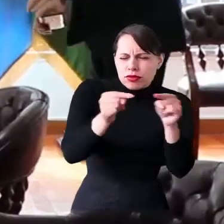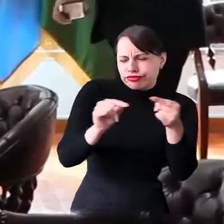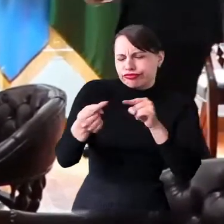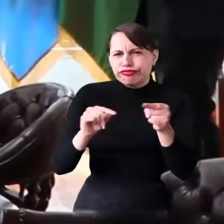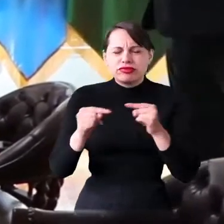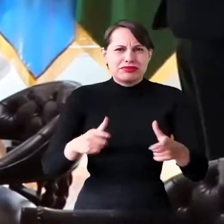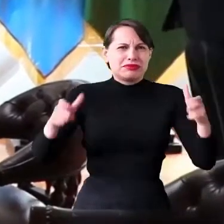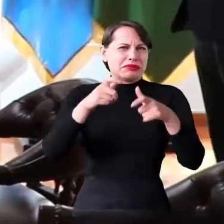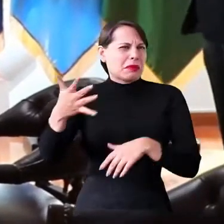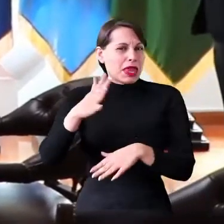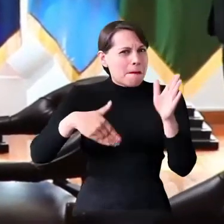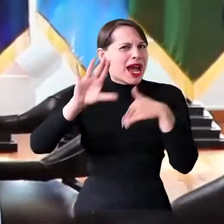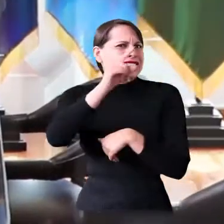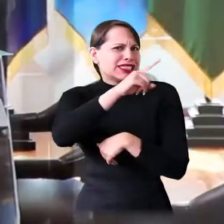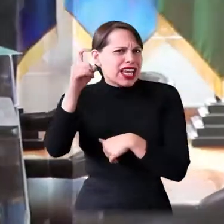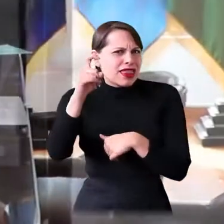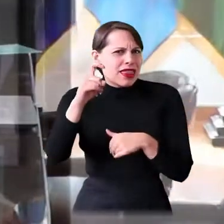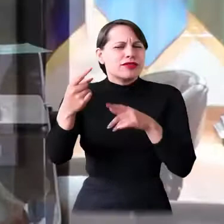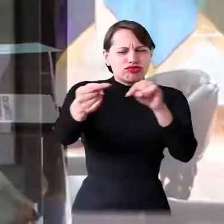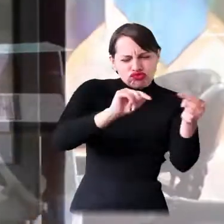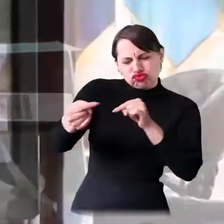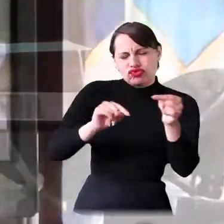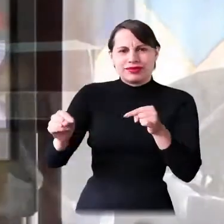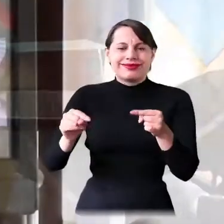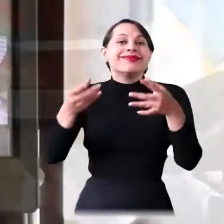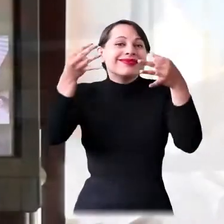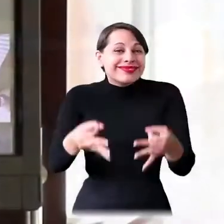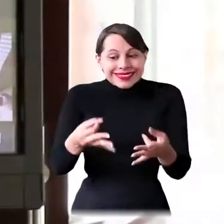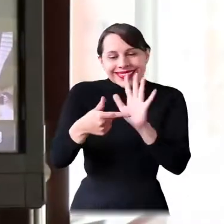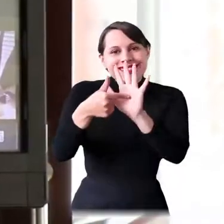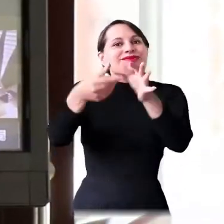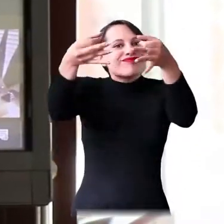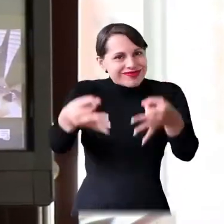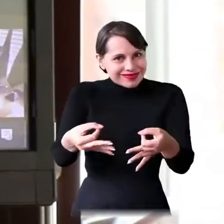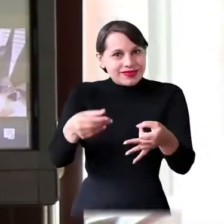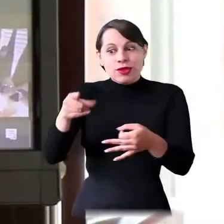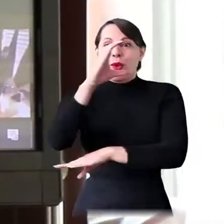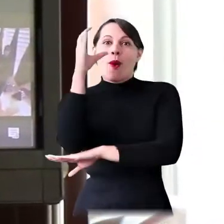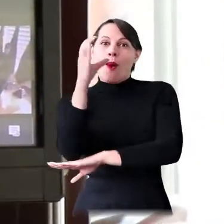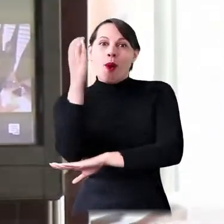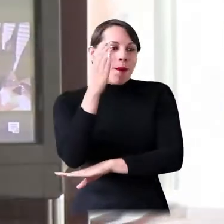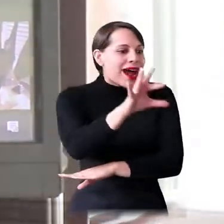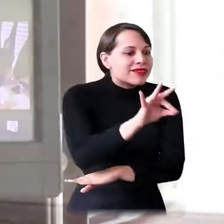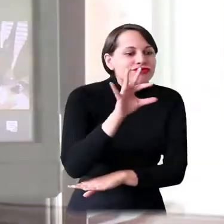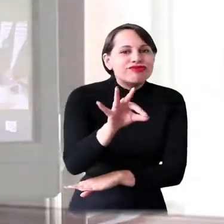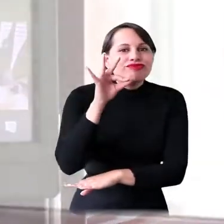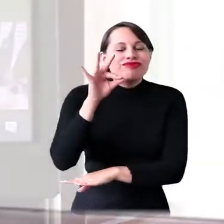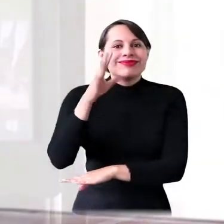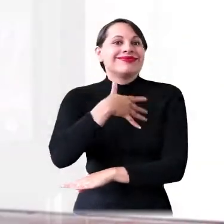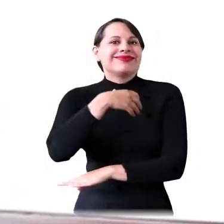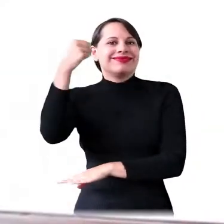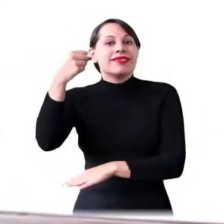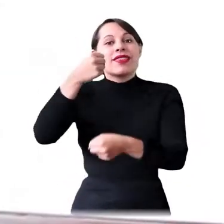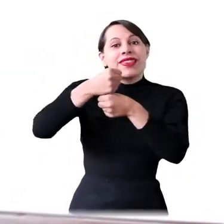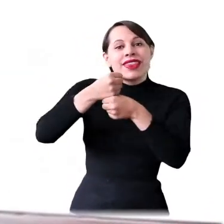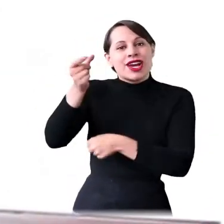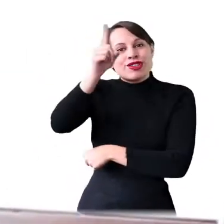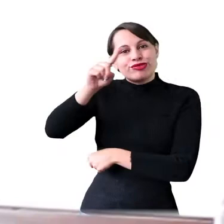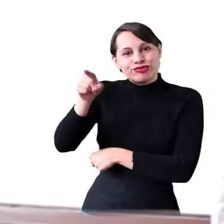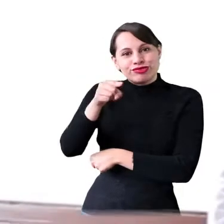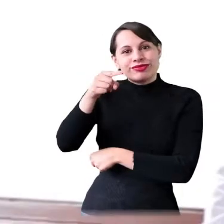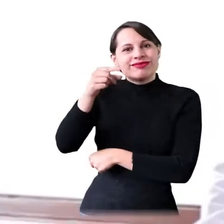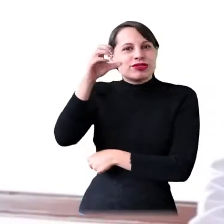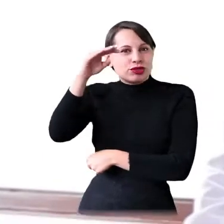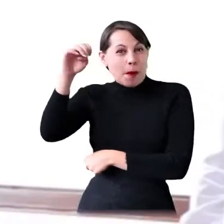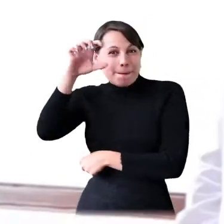post. Se presentaron varios en este último son y creo que fueron más de 100. Queremos confirmar que son ganadores por parte